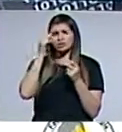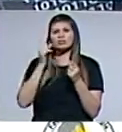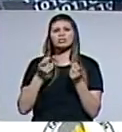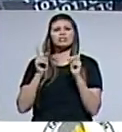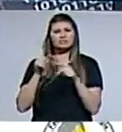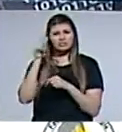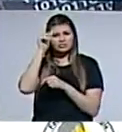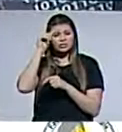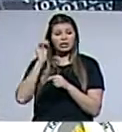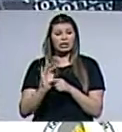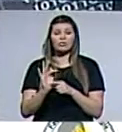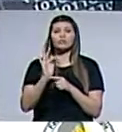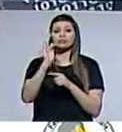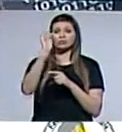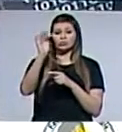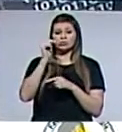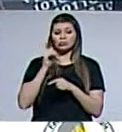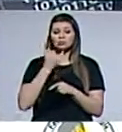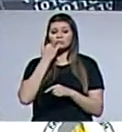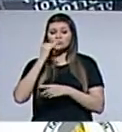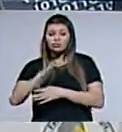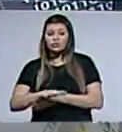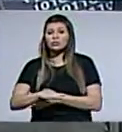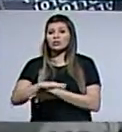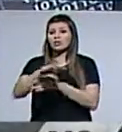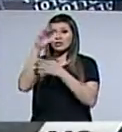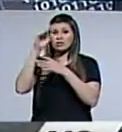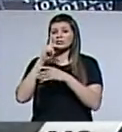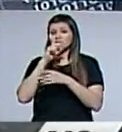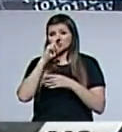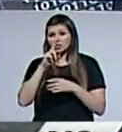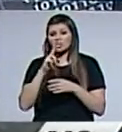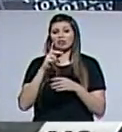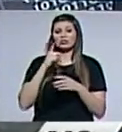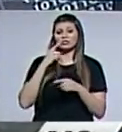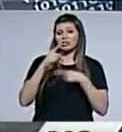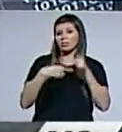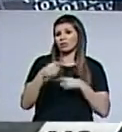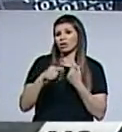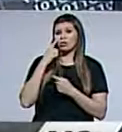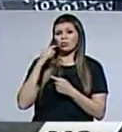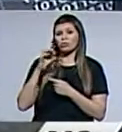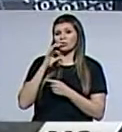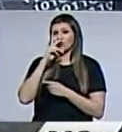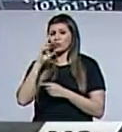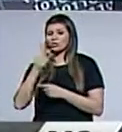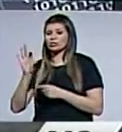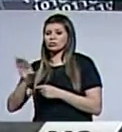permitirá a los hijos más tarde decidir si quieren identificarse como hombres o como mujeres.